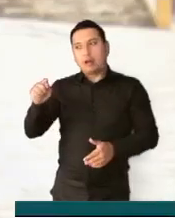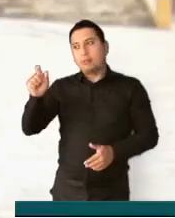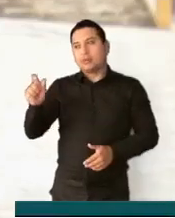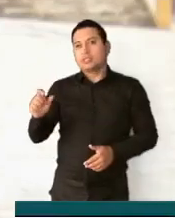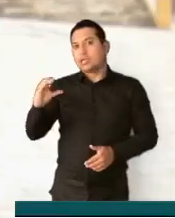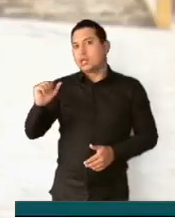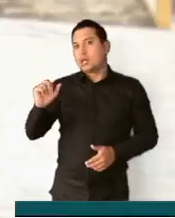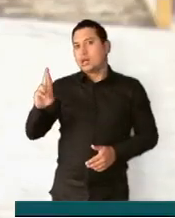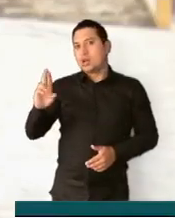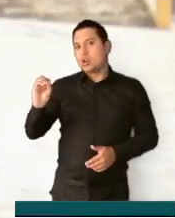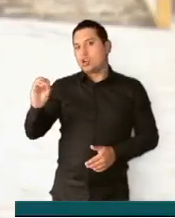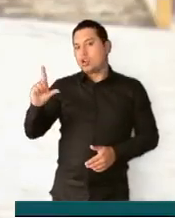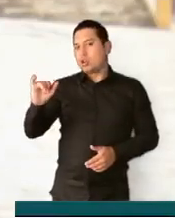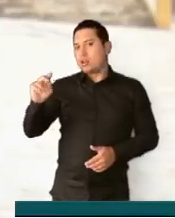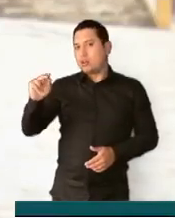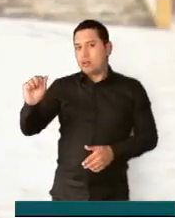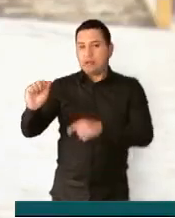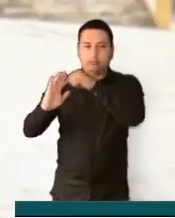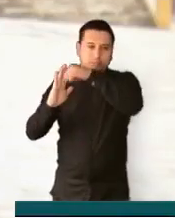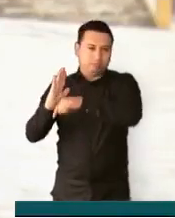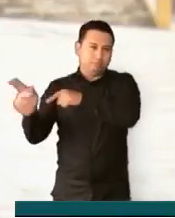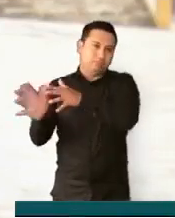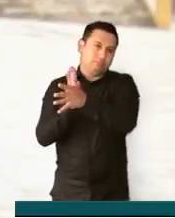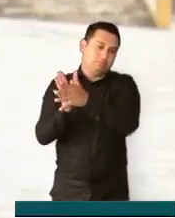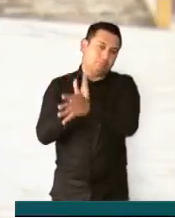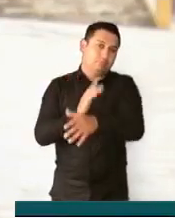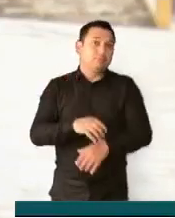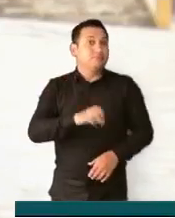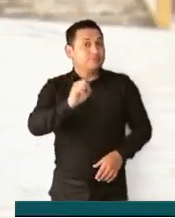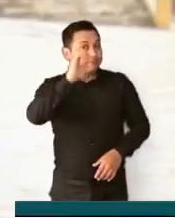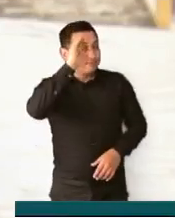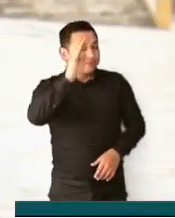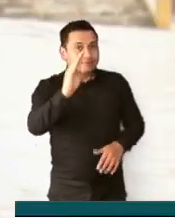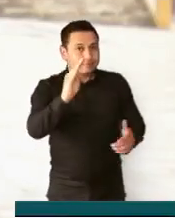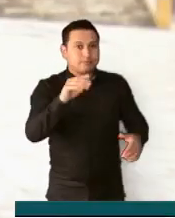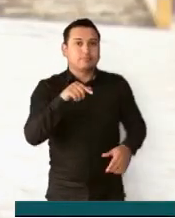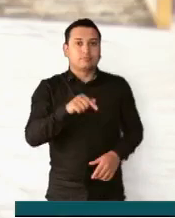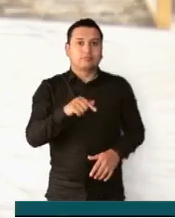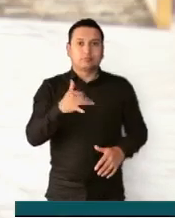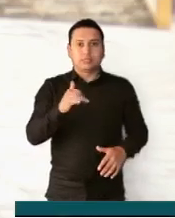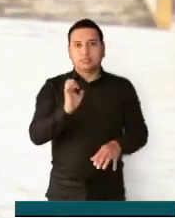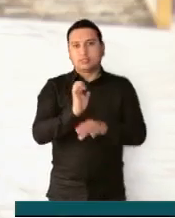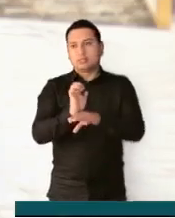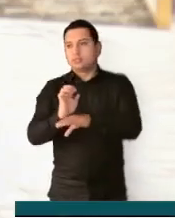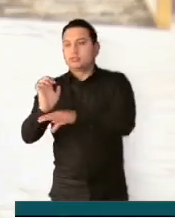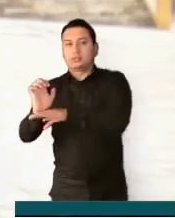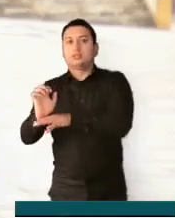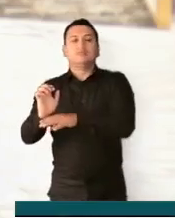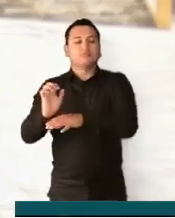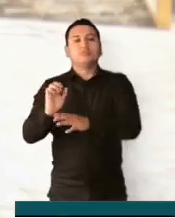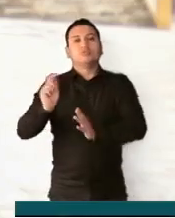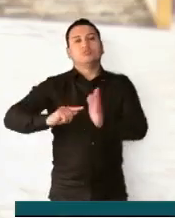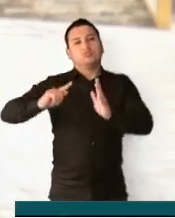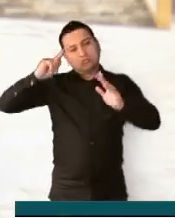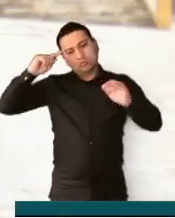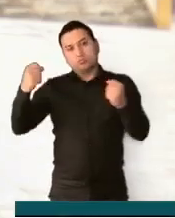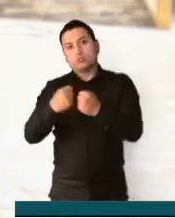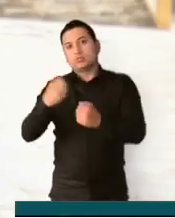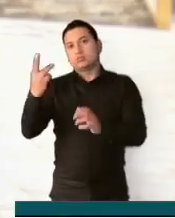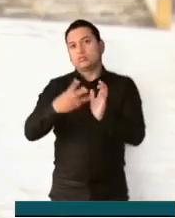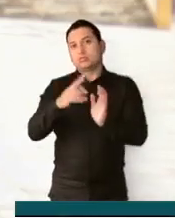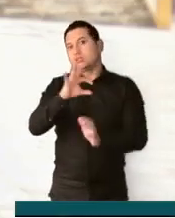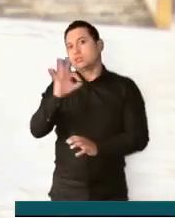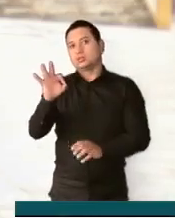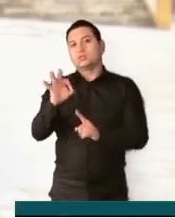Hola Mabel, pues el convenio firmado entre ambas entidades por 3.500 millones de pesos permitirá la entrada de nueve